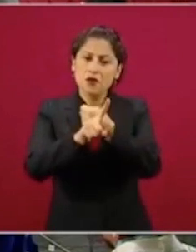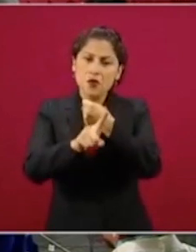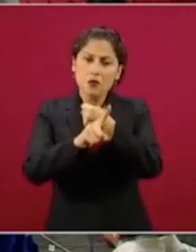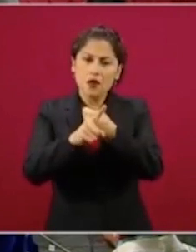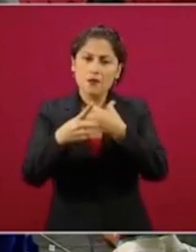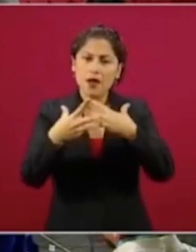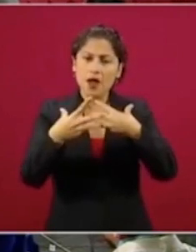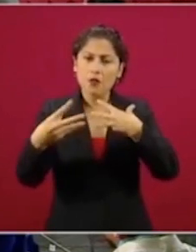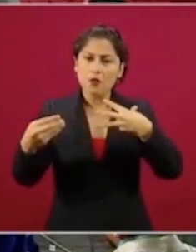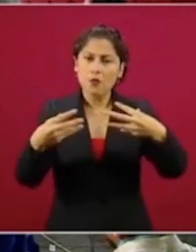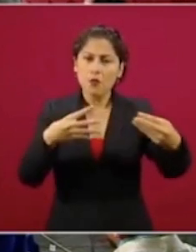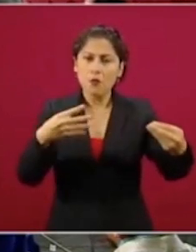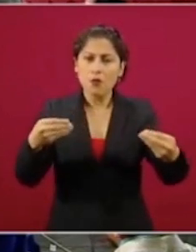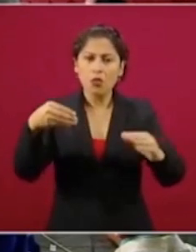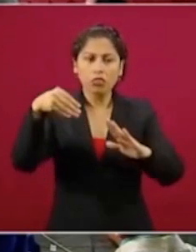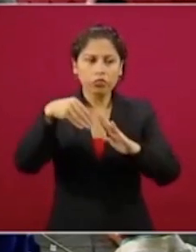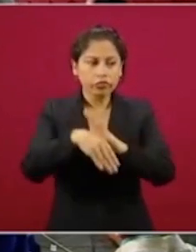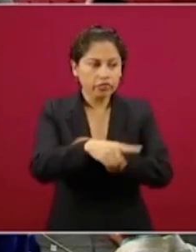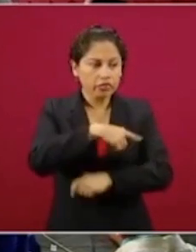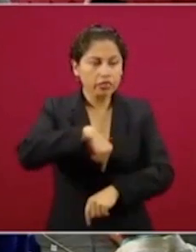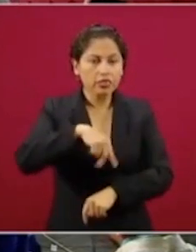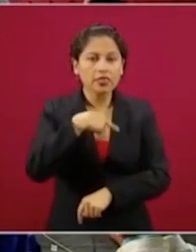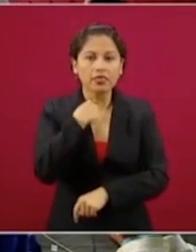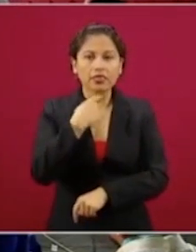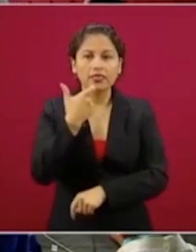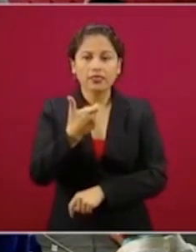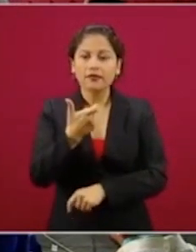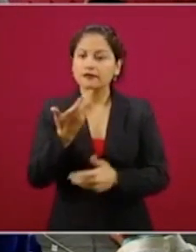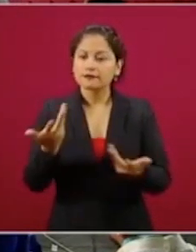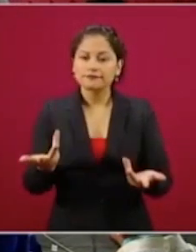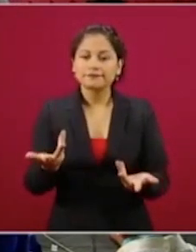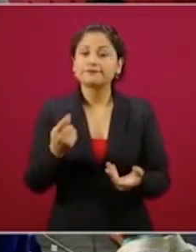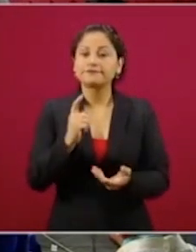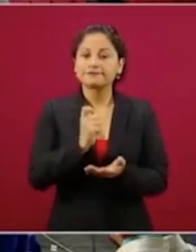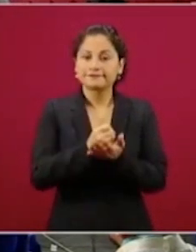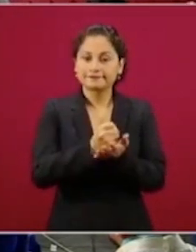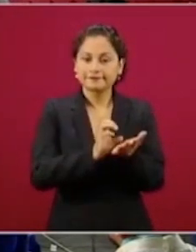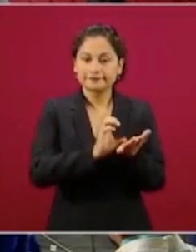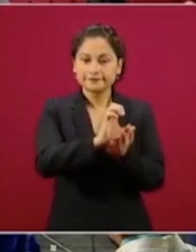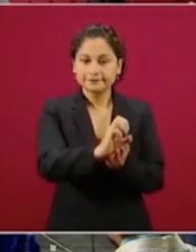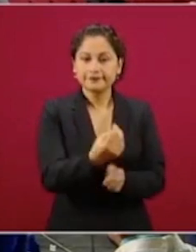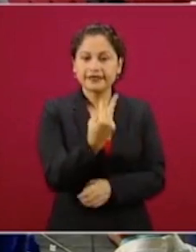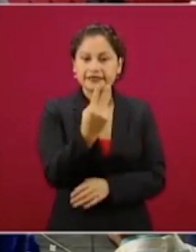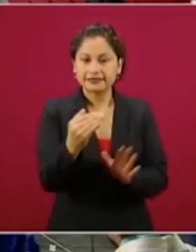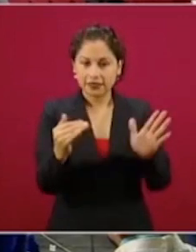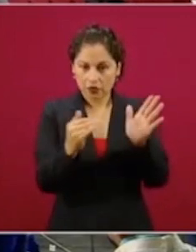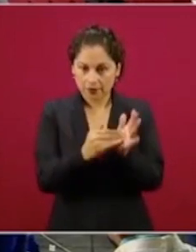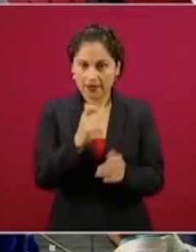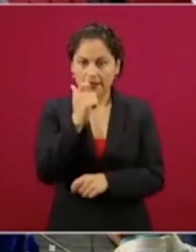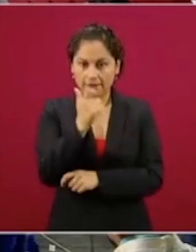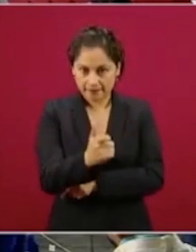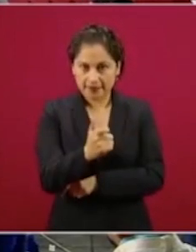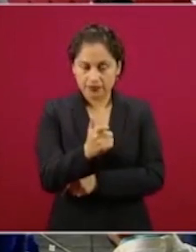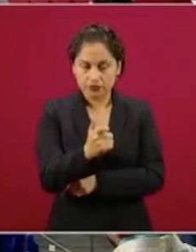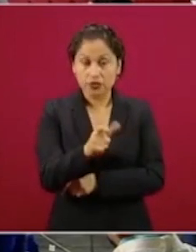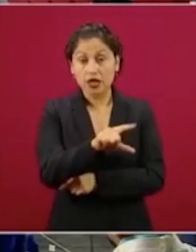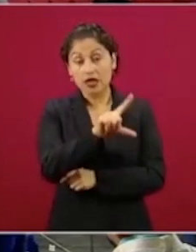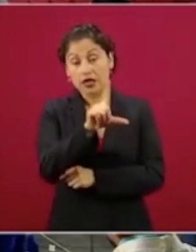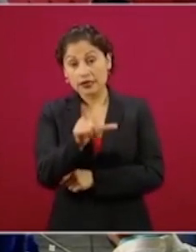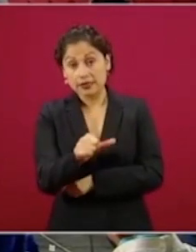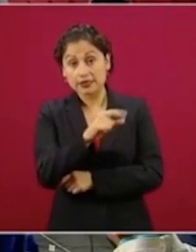apoyos financieros de 25 mil pesos con tres meses de gracia, es decir, los reembolsos inician